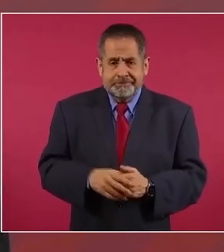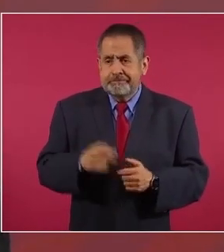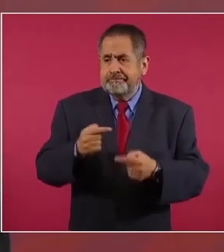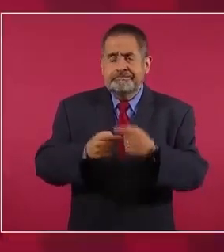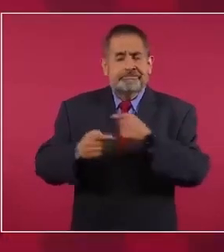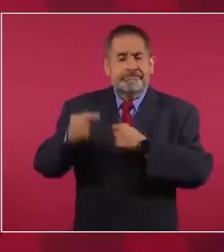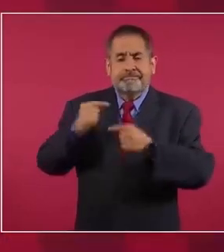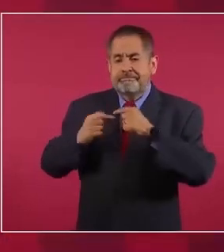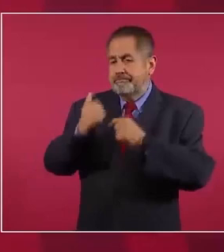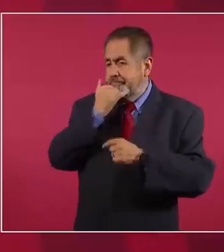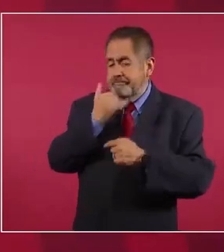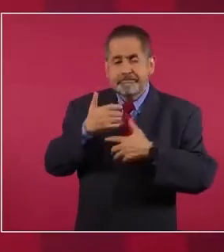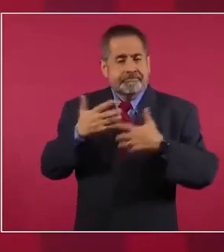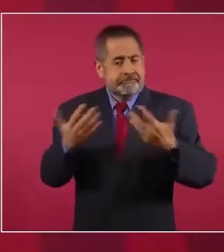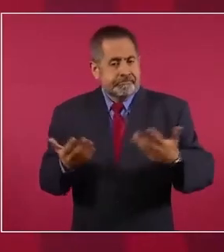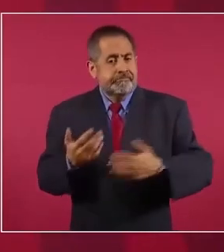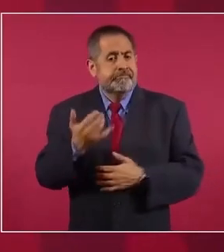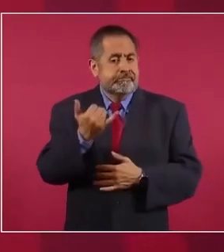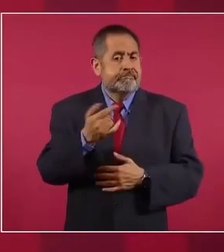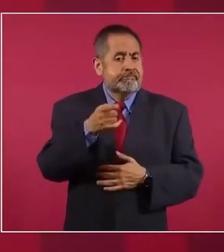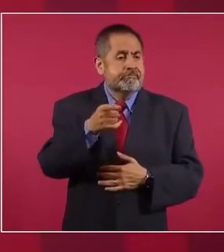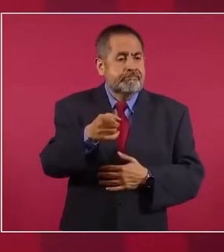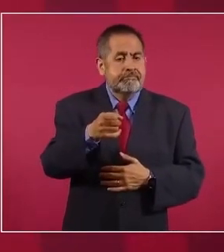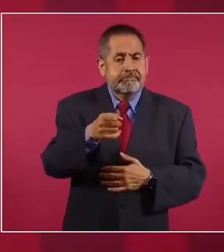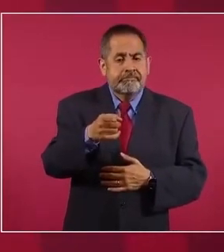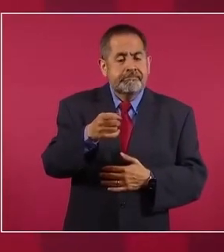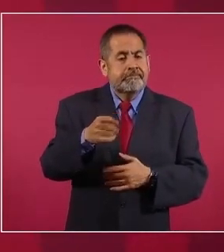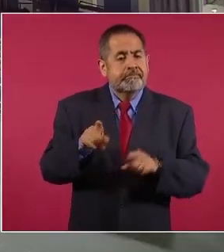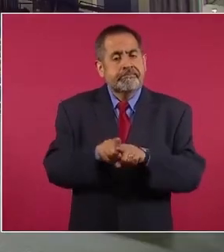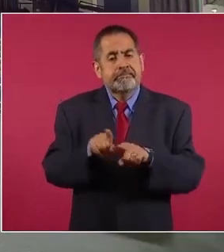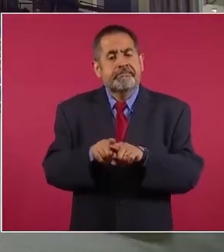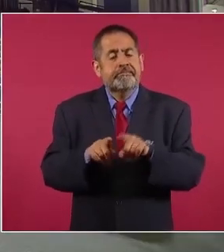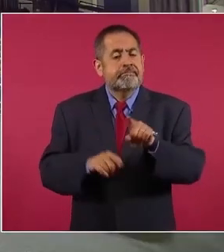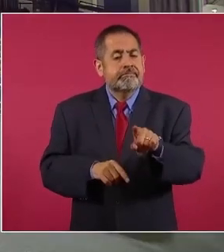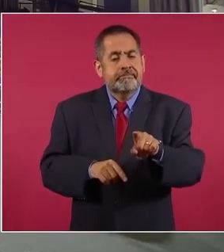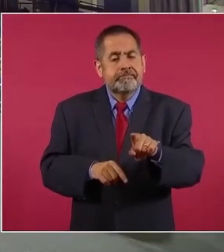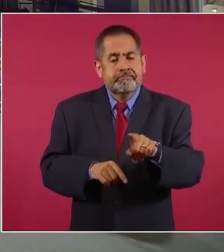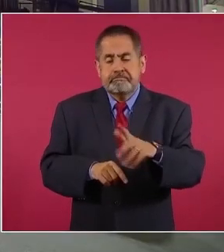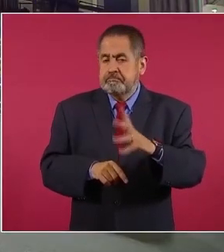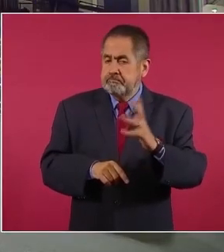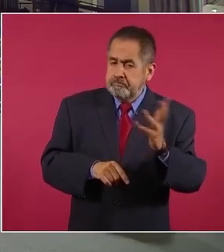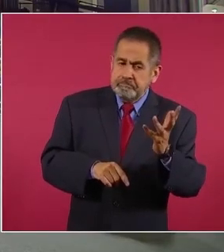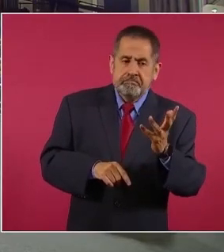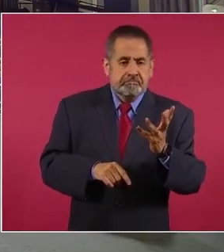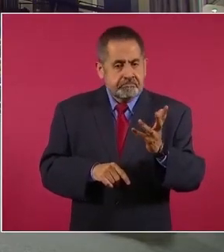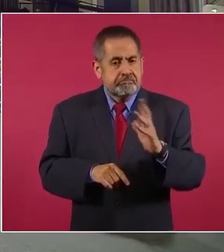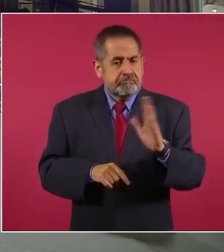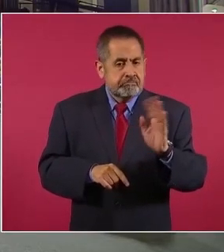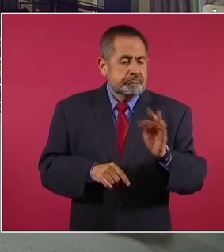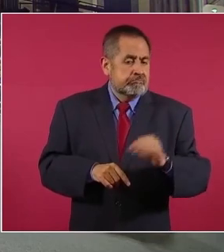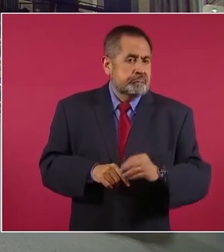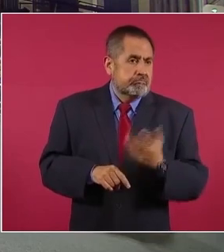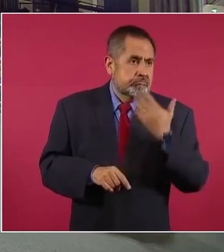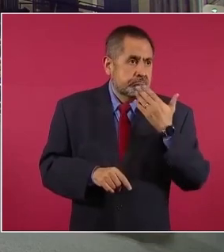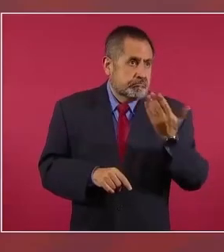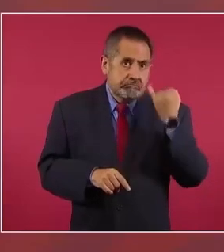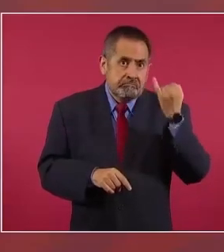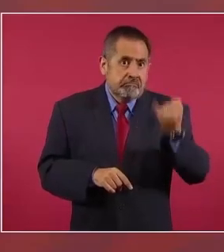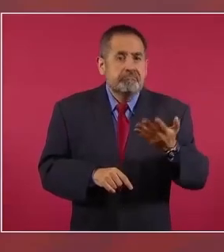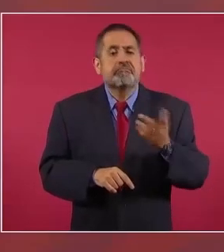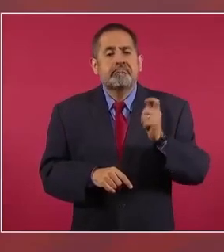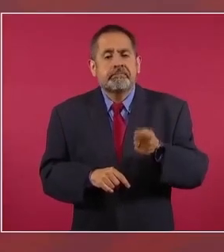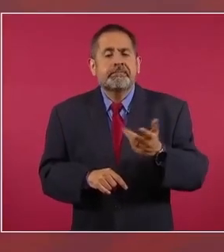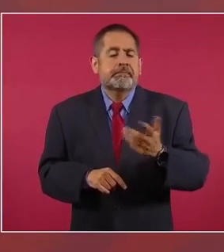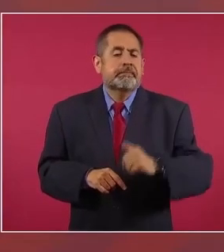entonces sí lo vemos y sería muy bueno el que